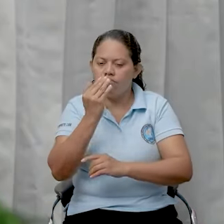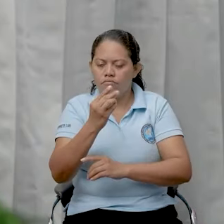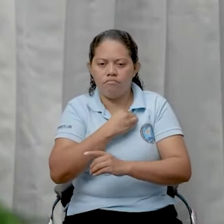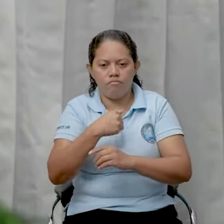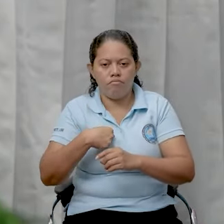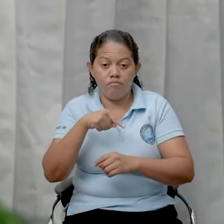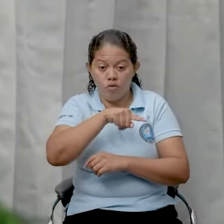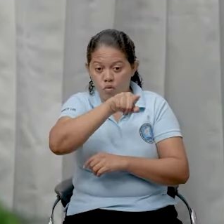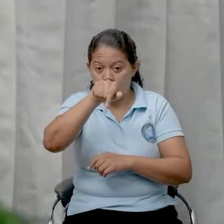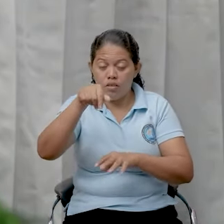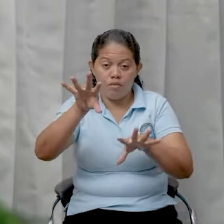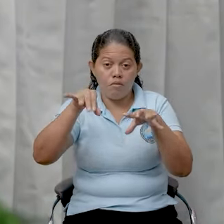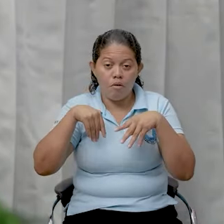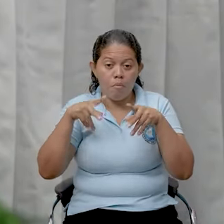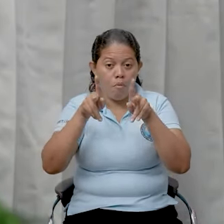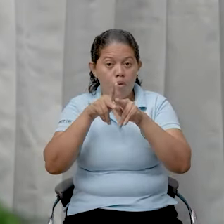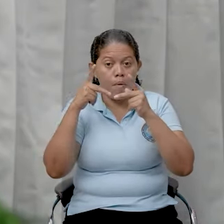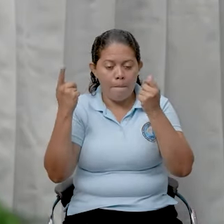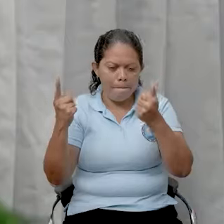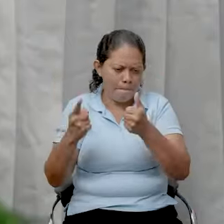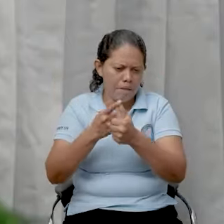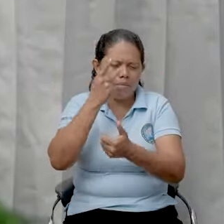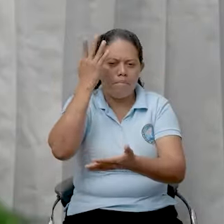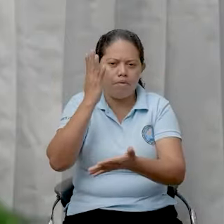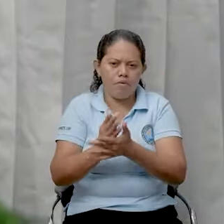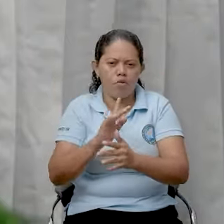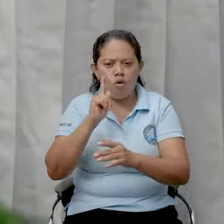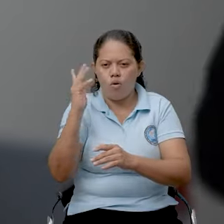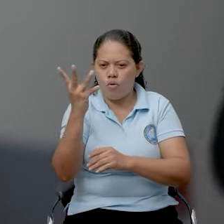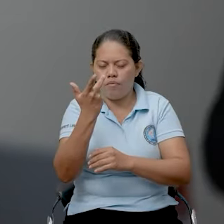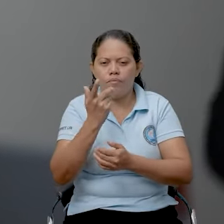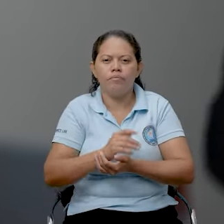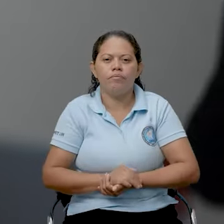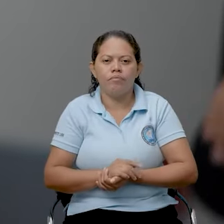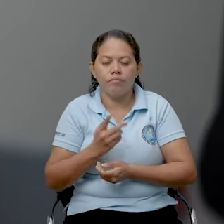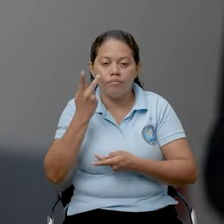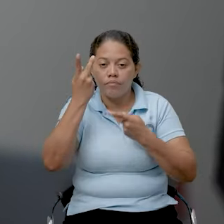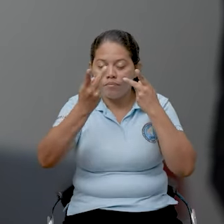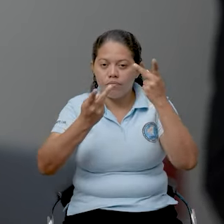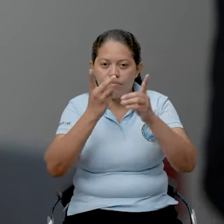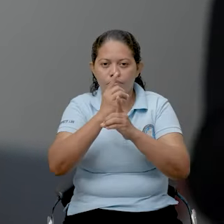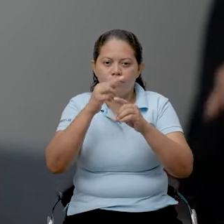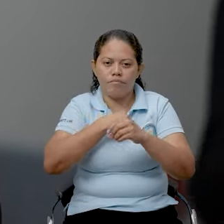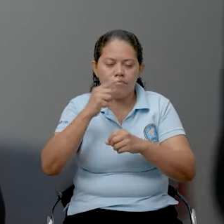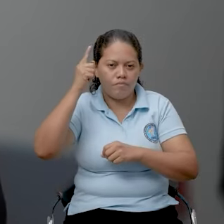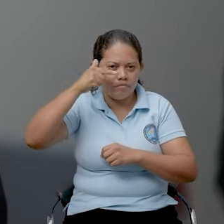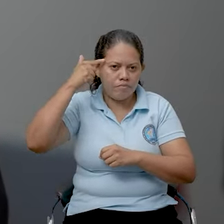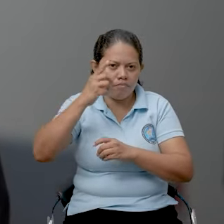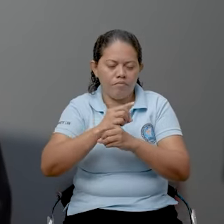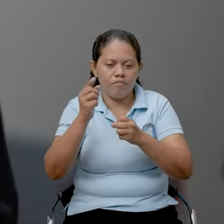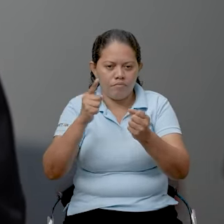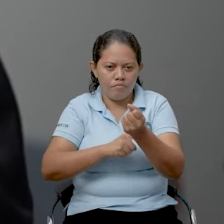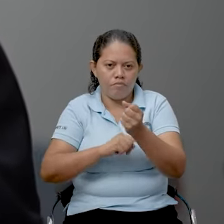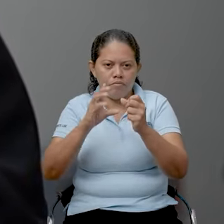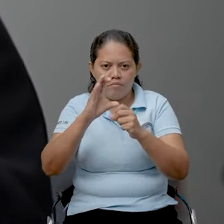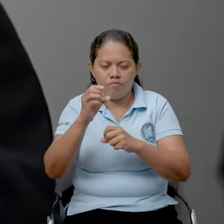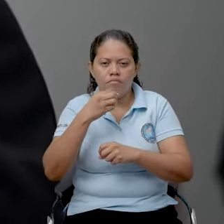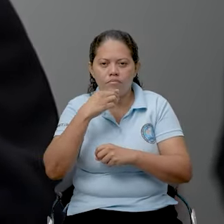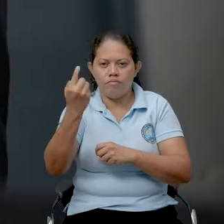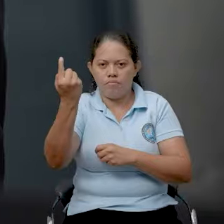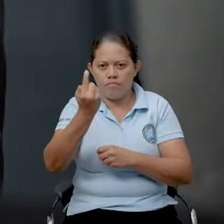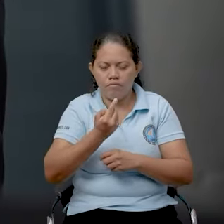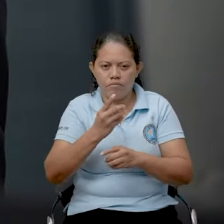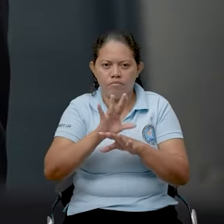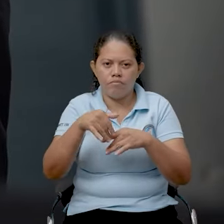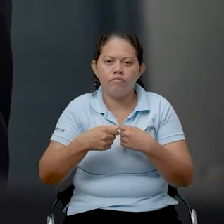para ustedes la población es lo primero, más que todo. La visita de la delegación del gobierno de la hermana República Popular